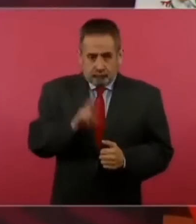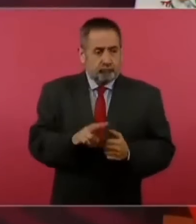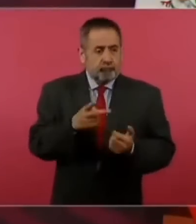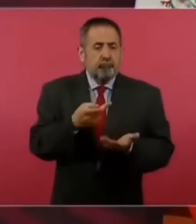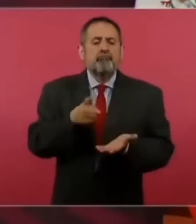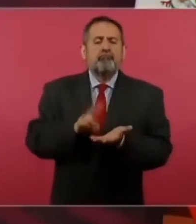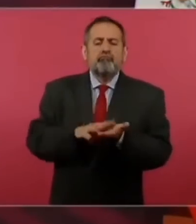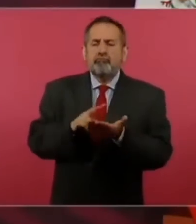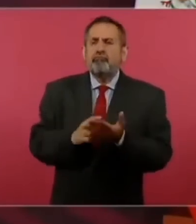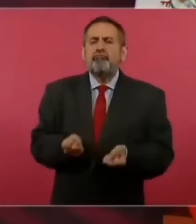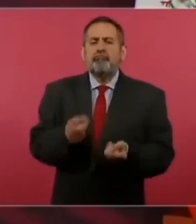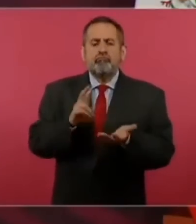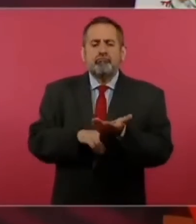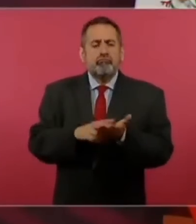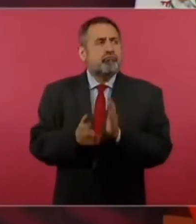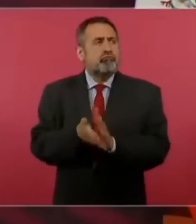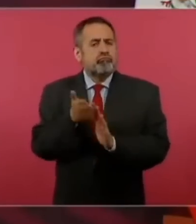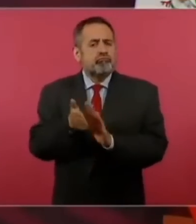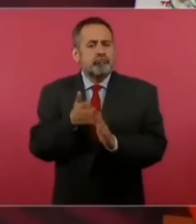cuando se construyó